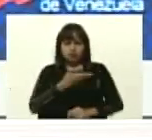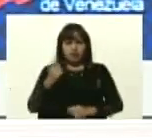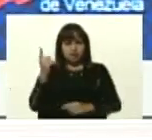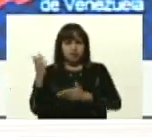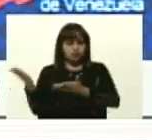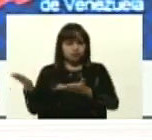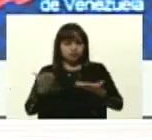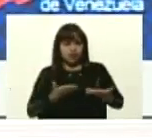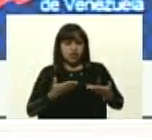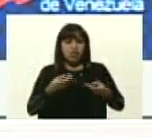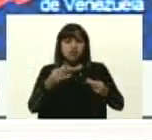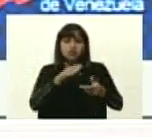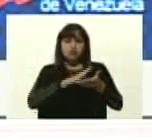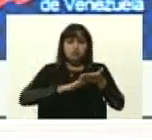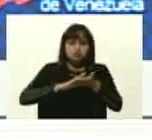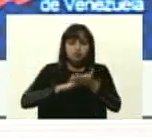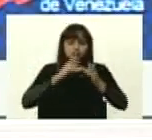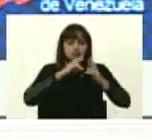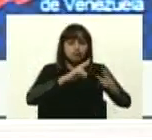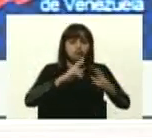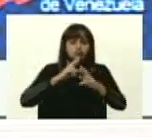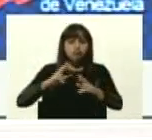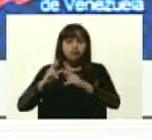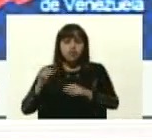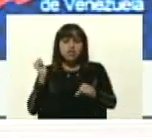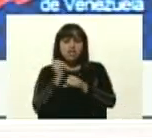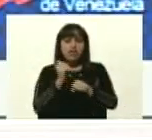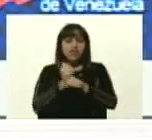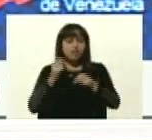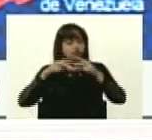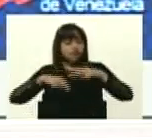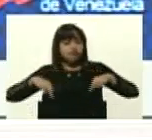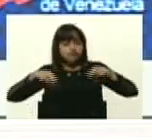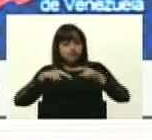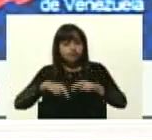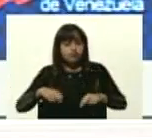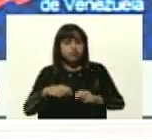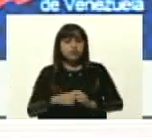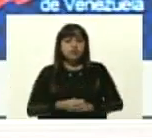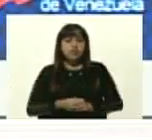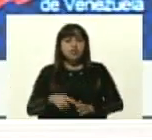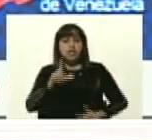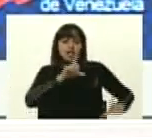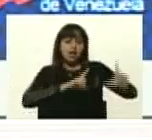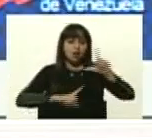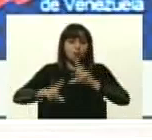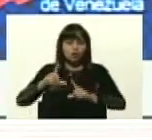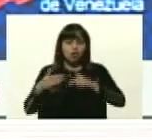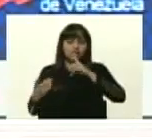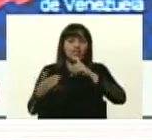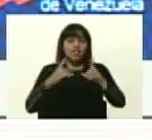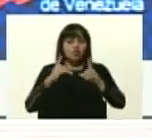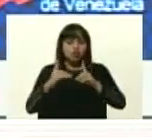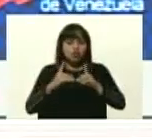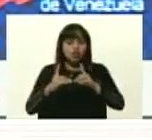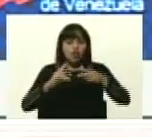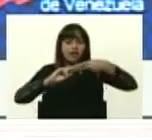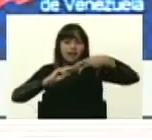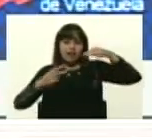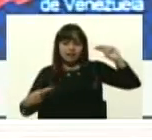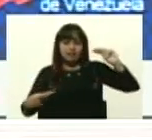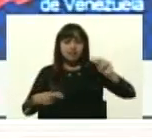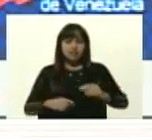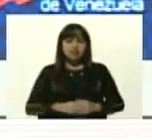sus resultados de su trabajo del Laboratorio de Diagnóstico Genético